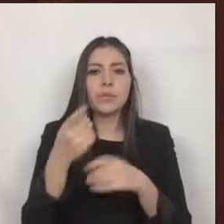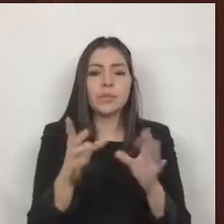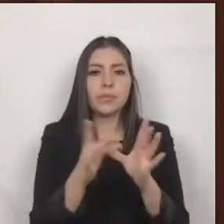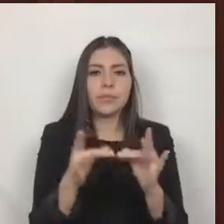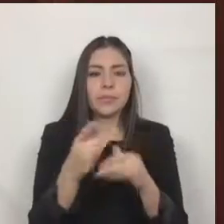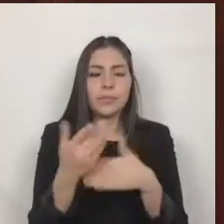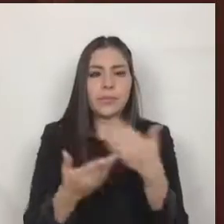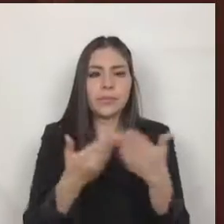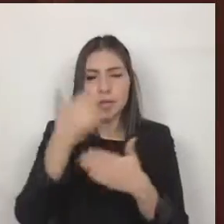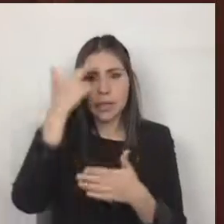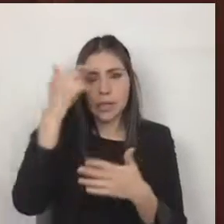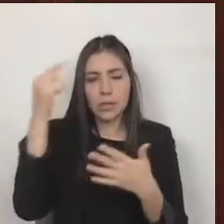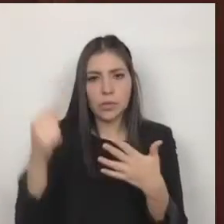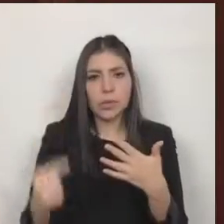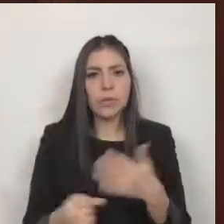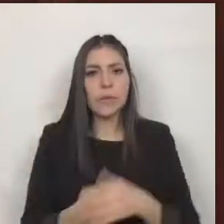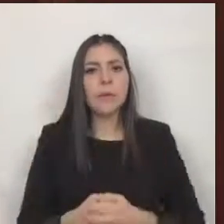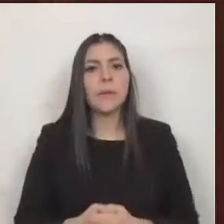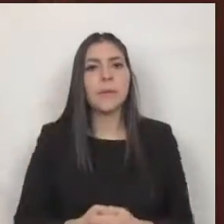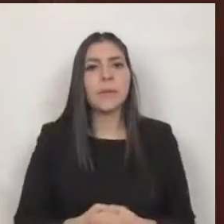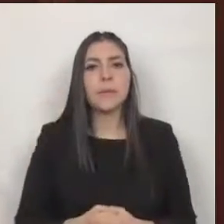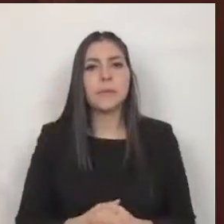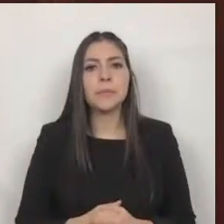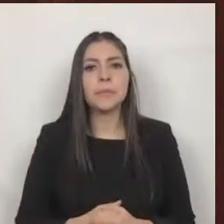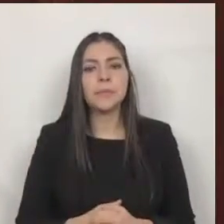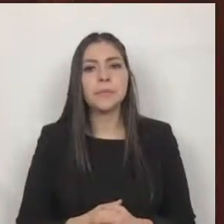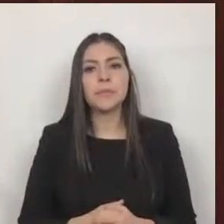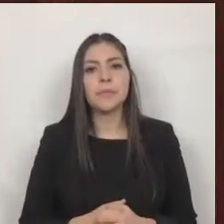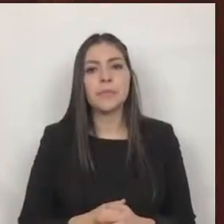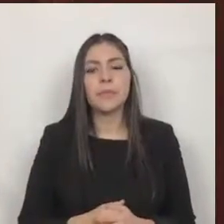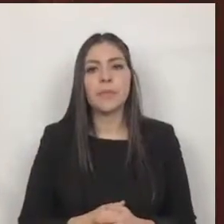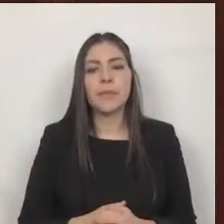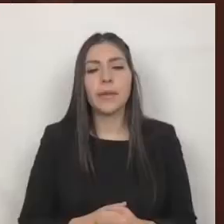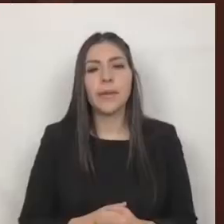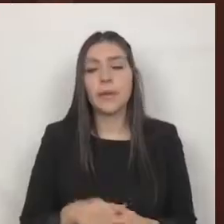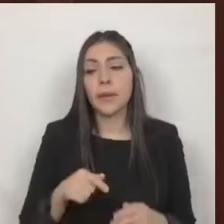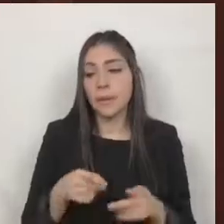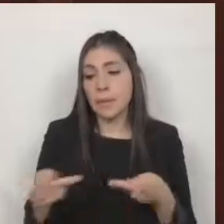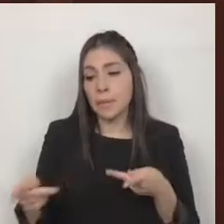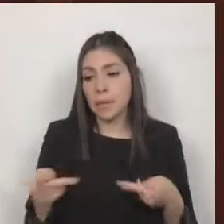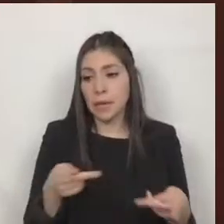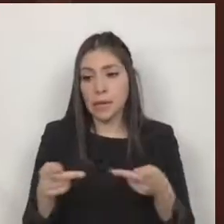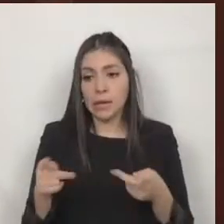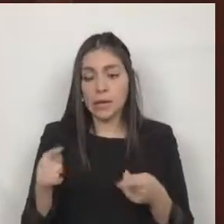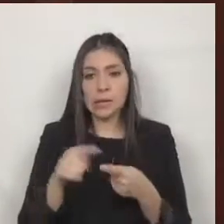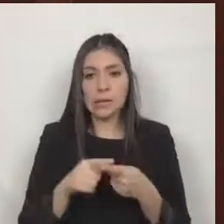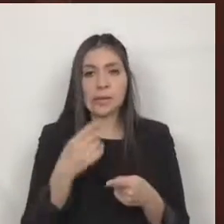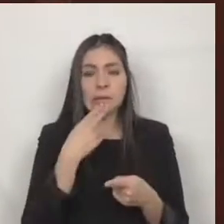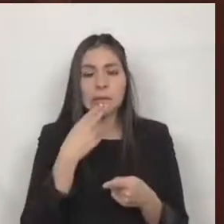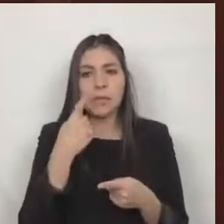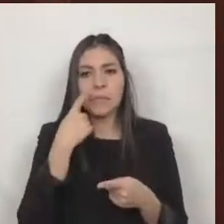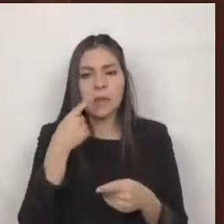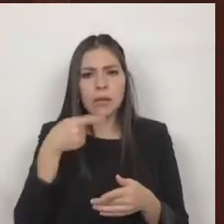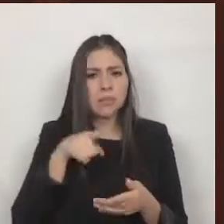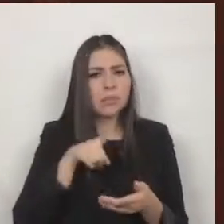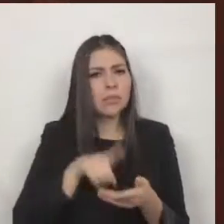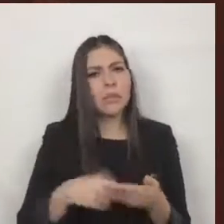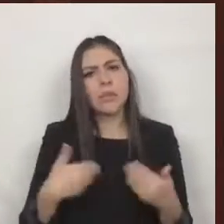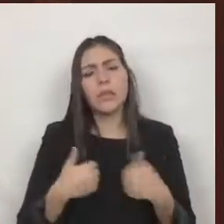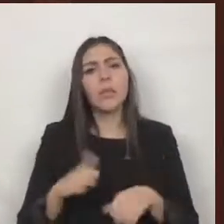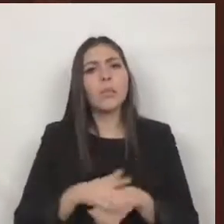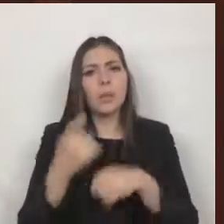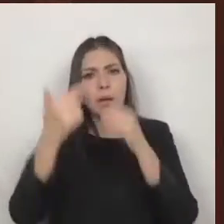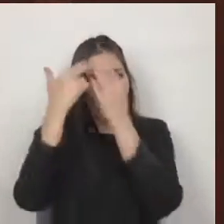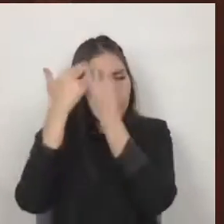la planeación es el instrumento que permite racionalizar sistematizar e integrar la información